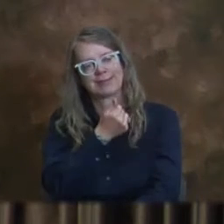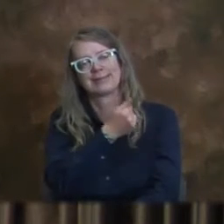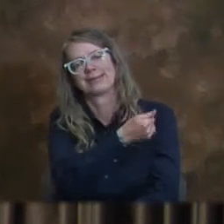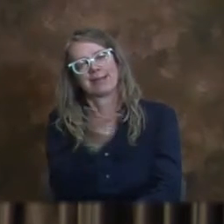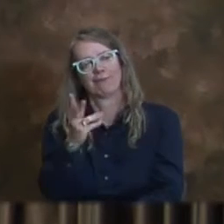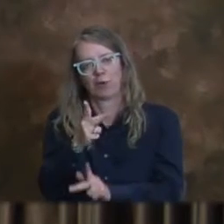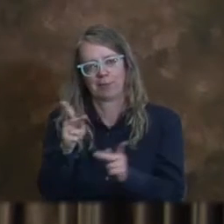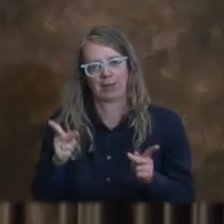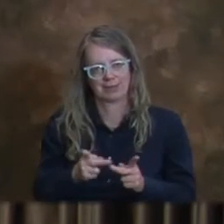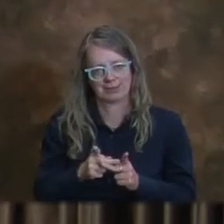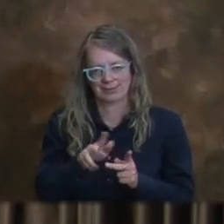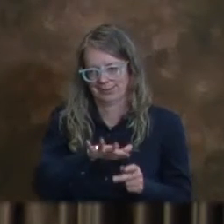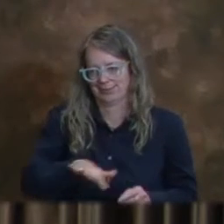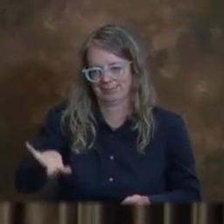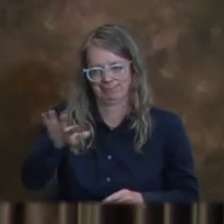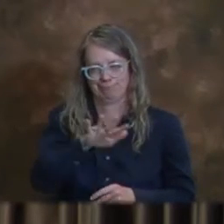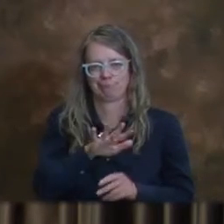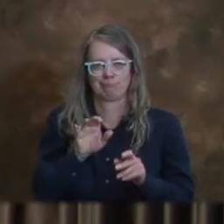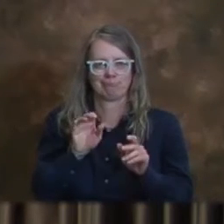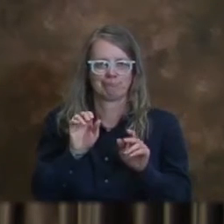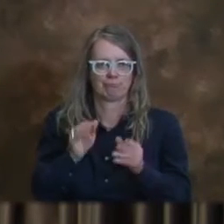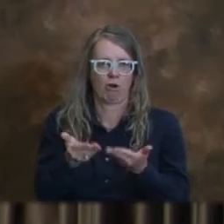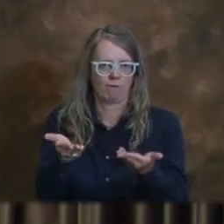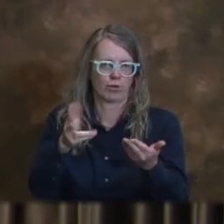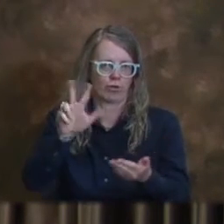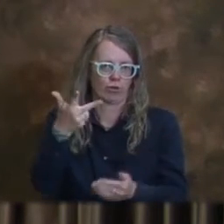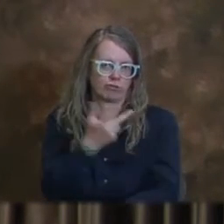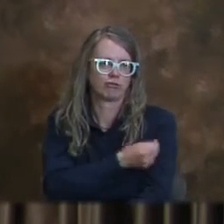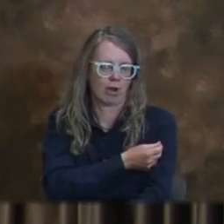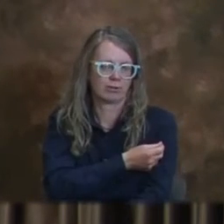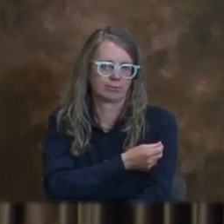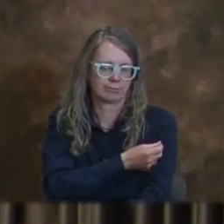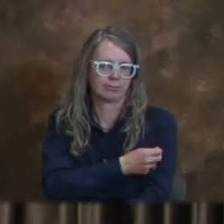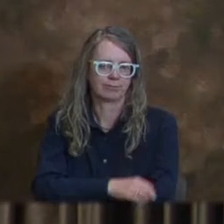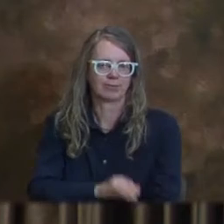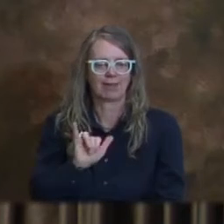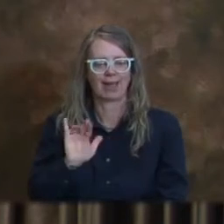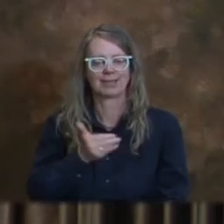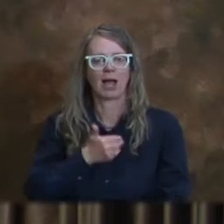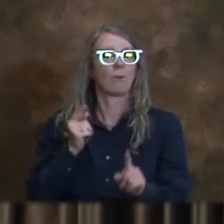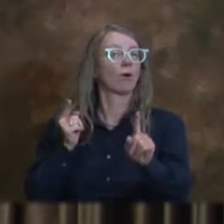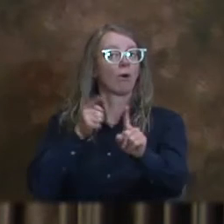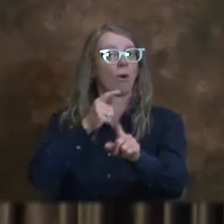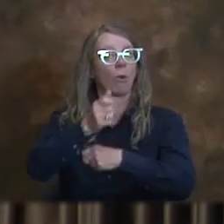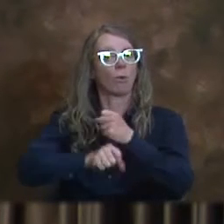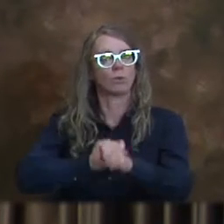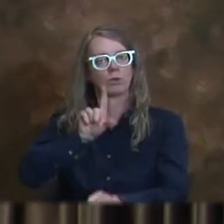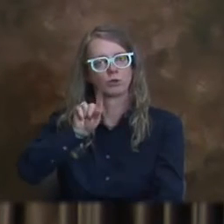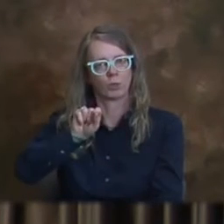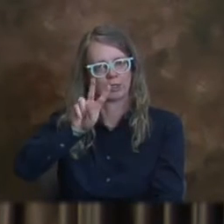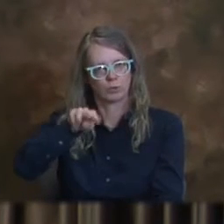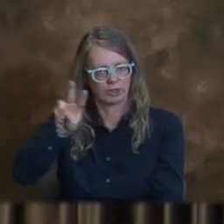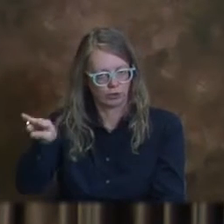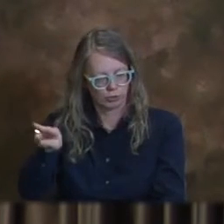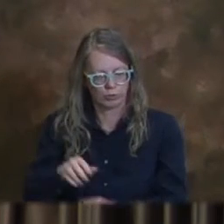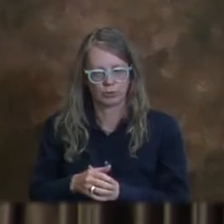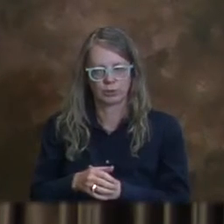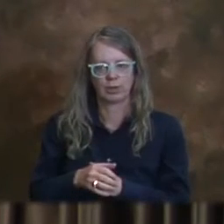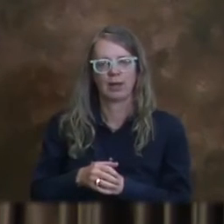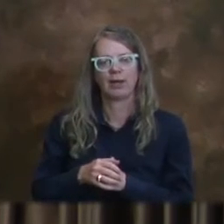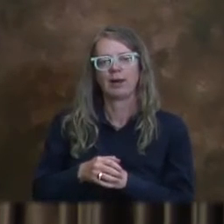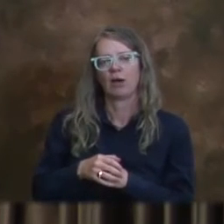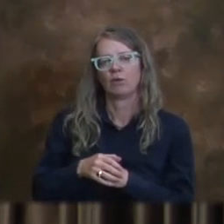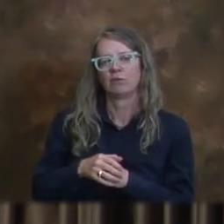Así que continuamos y vamos a seguir continuando siguiendo esta meta a medida que pasamos y